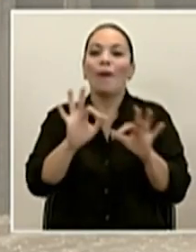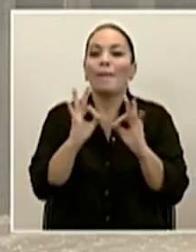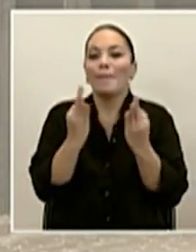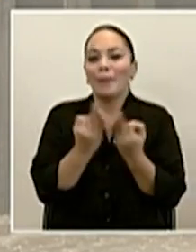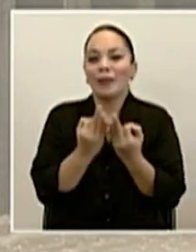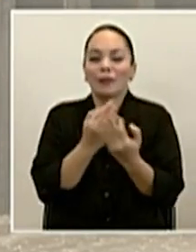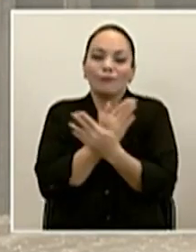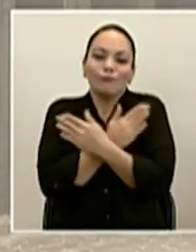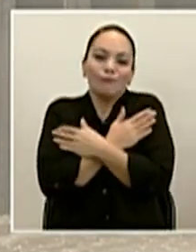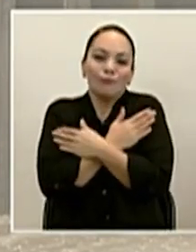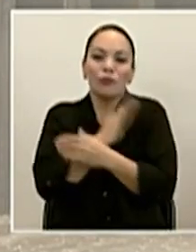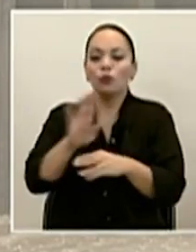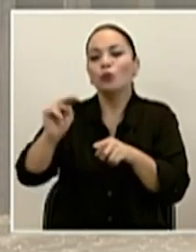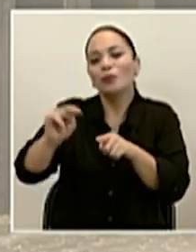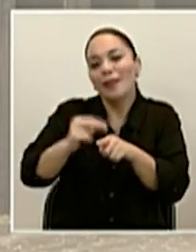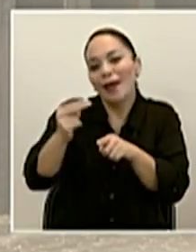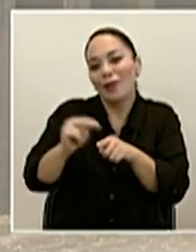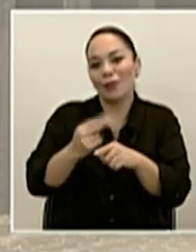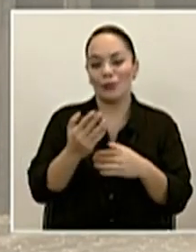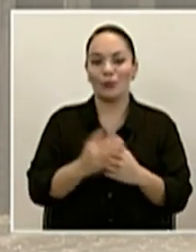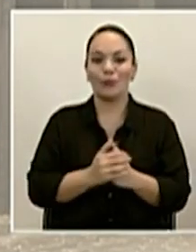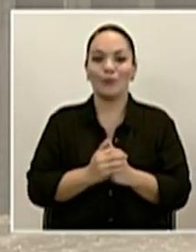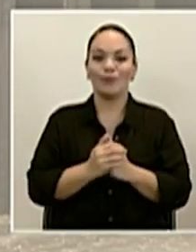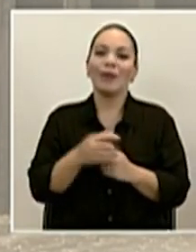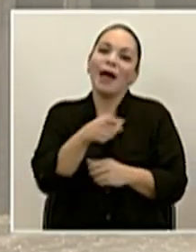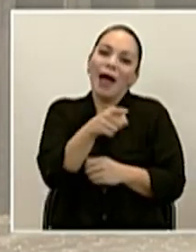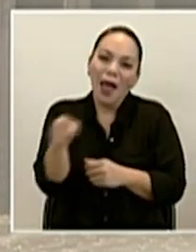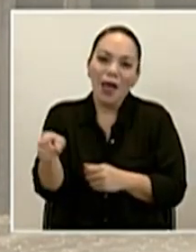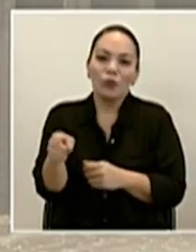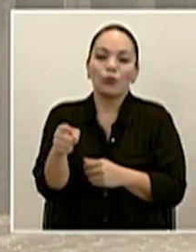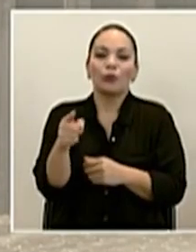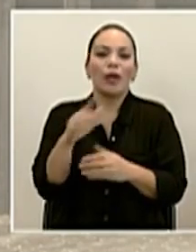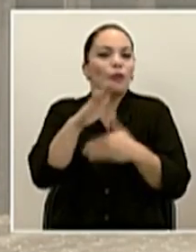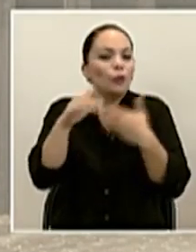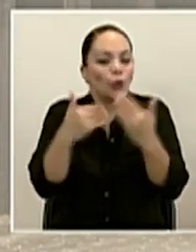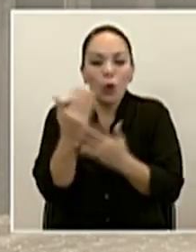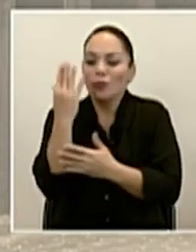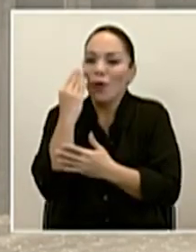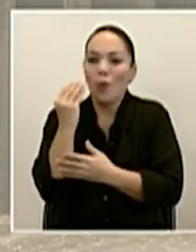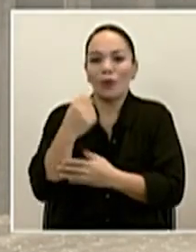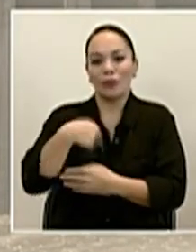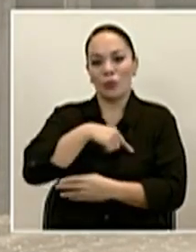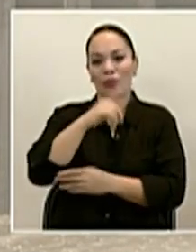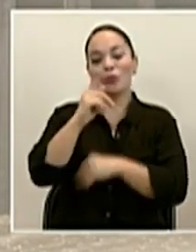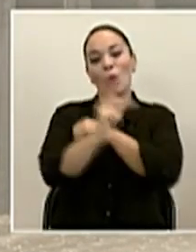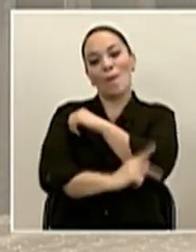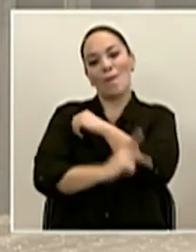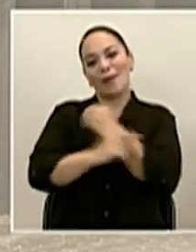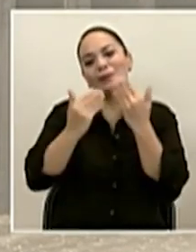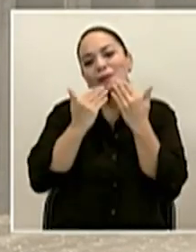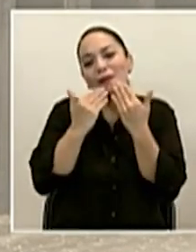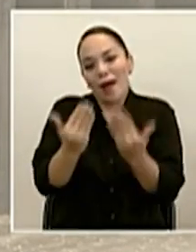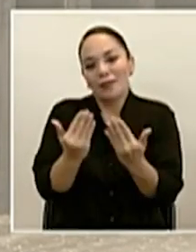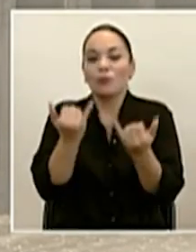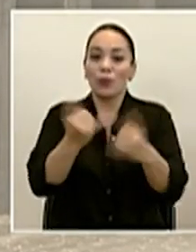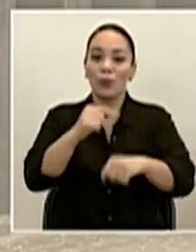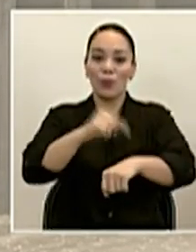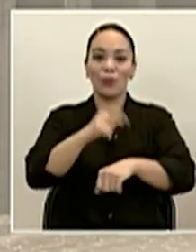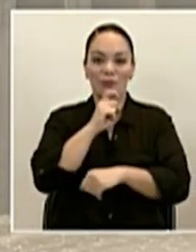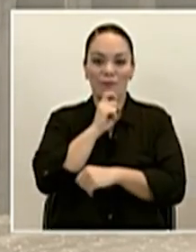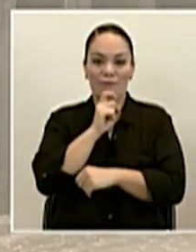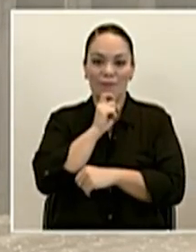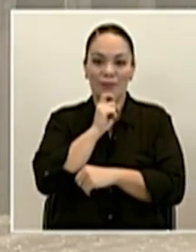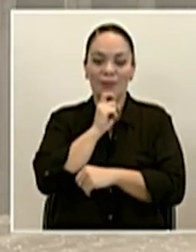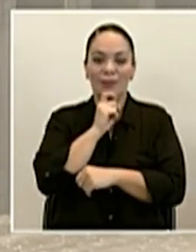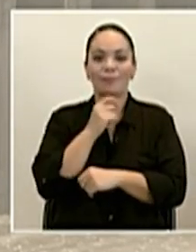e hijas, sobre todo con sus nietos y nietas. A ellos y a ellas, a los abuelos del país, el agradecimiento, porque son momentos difíciles,